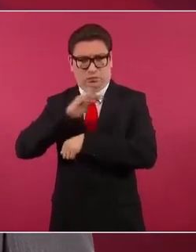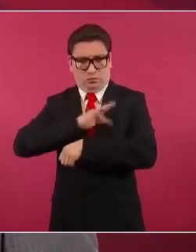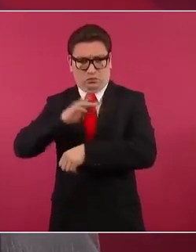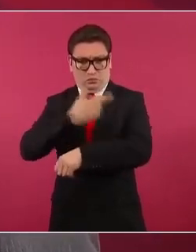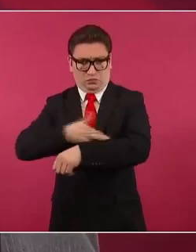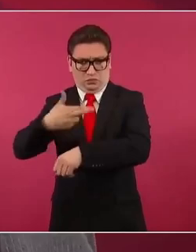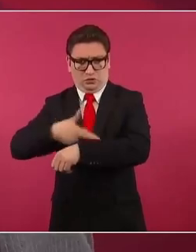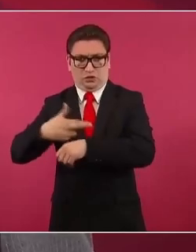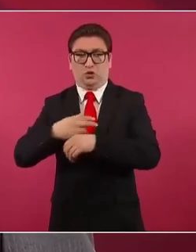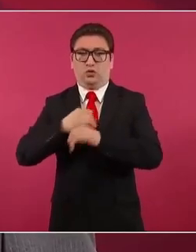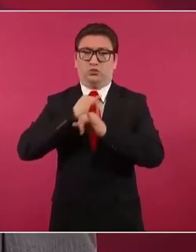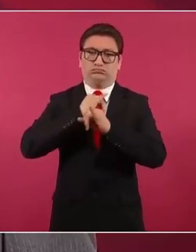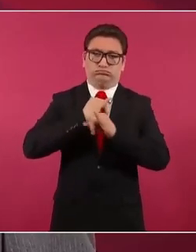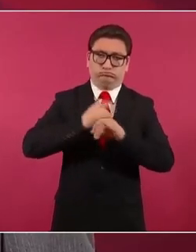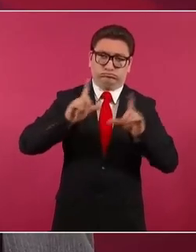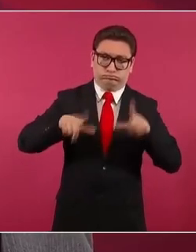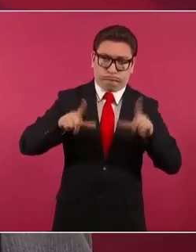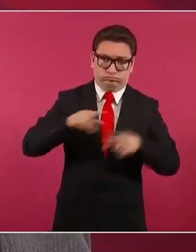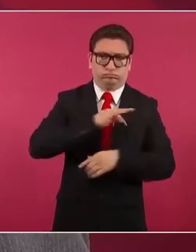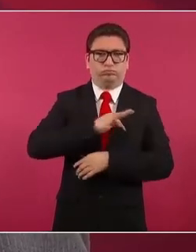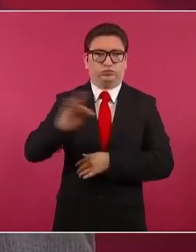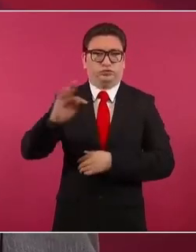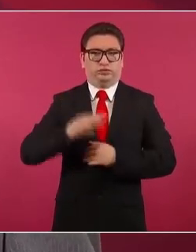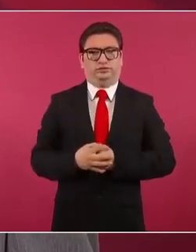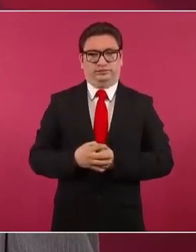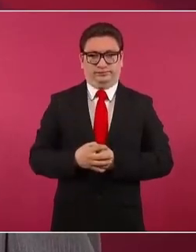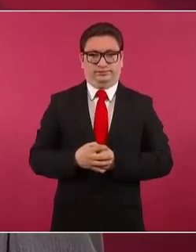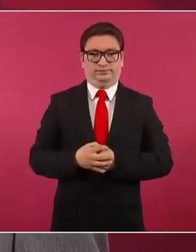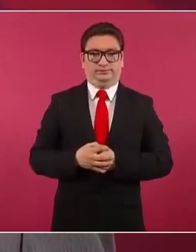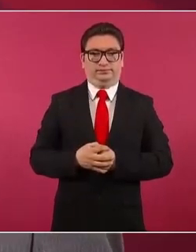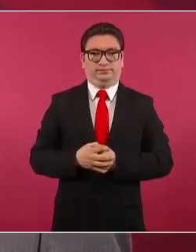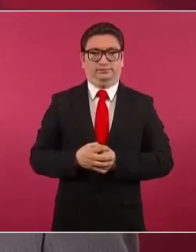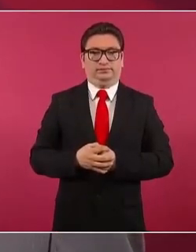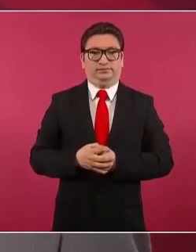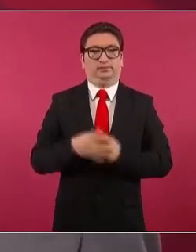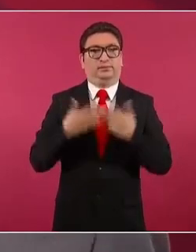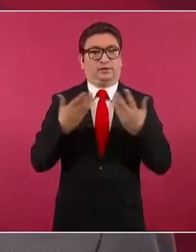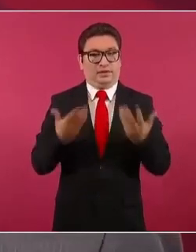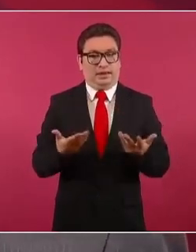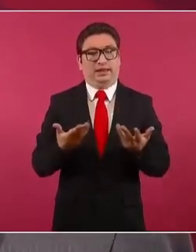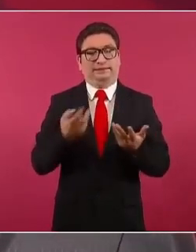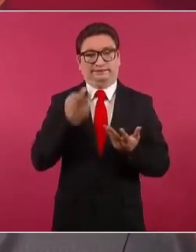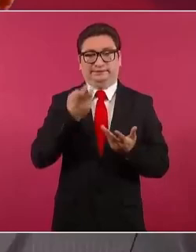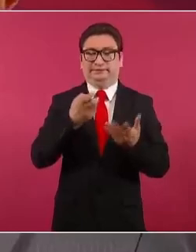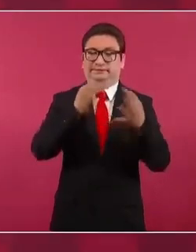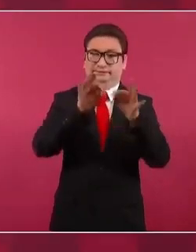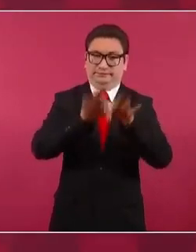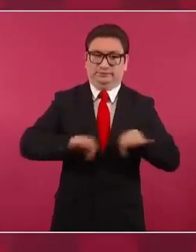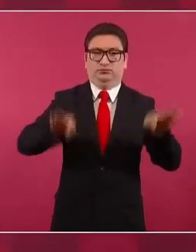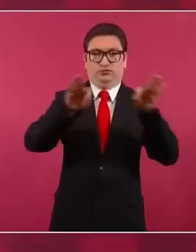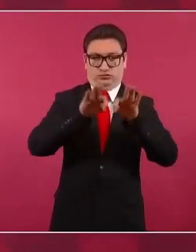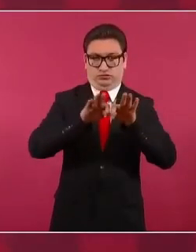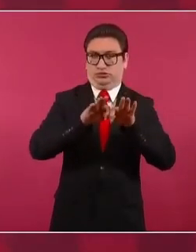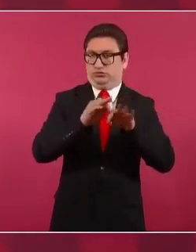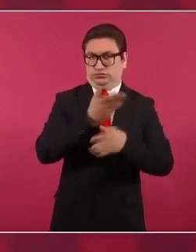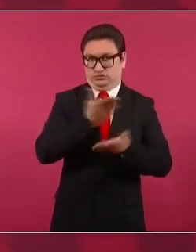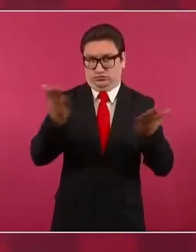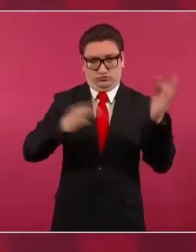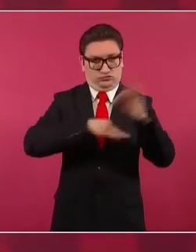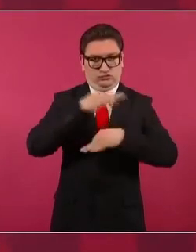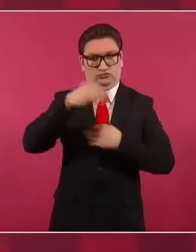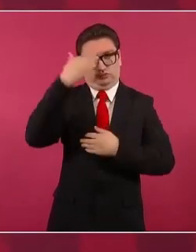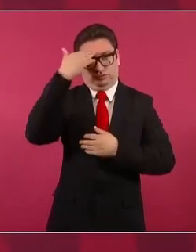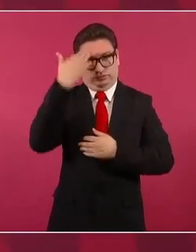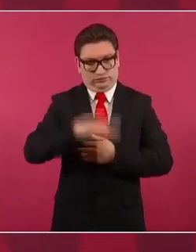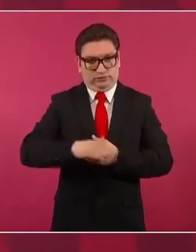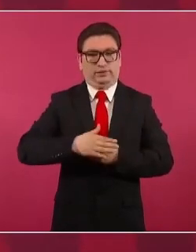por internet. Entonces, esto es importante que se sepa. También